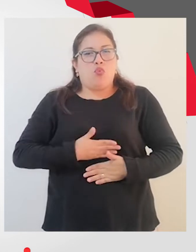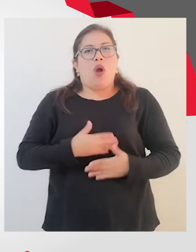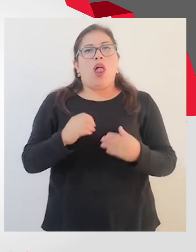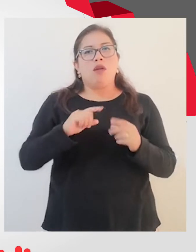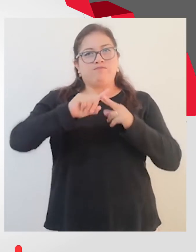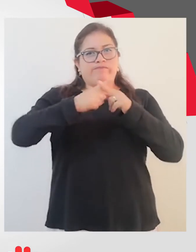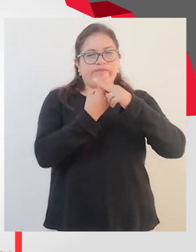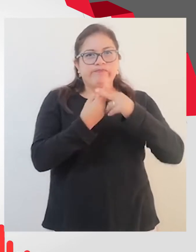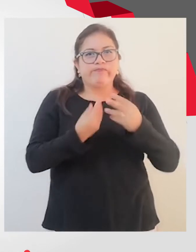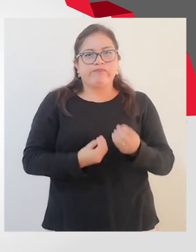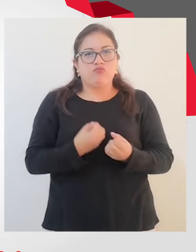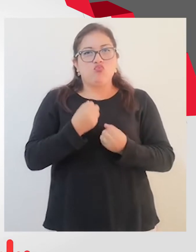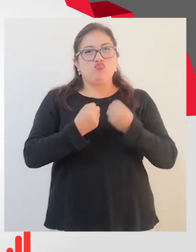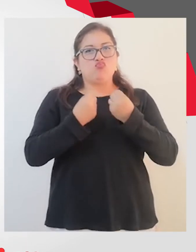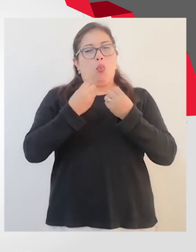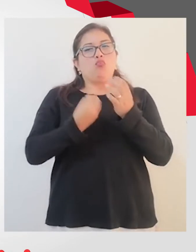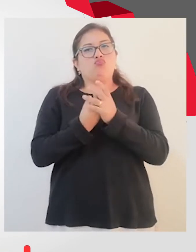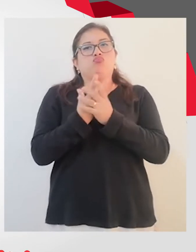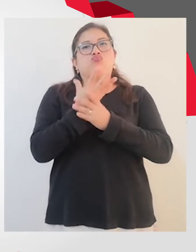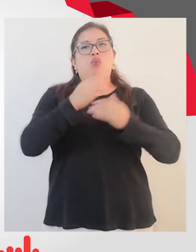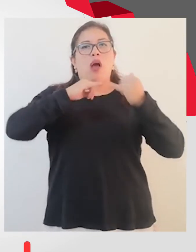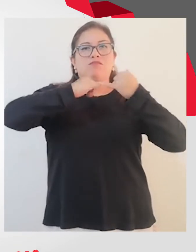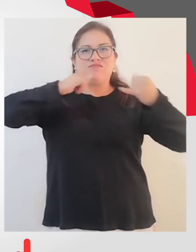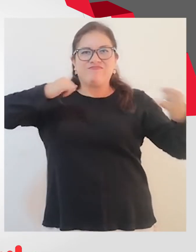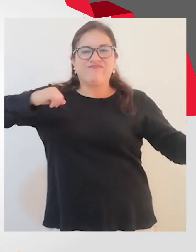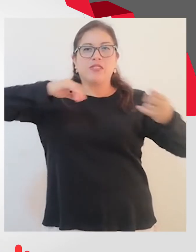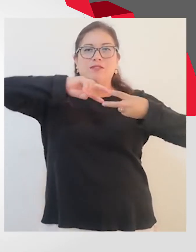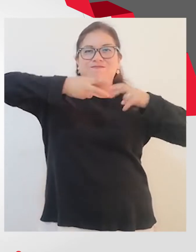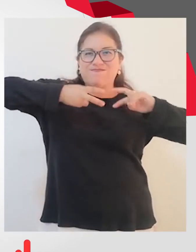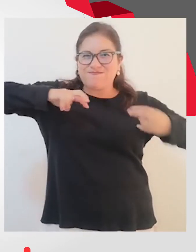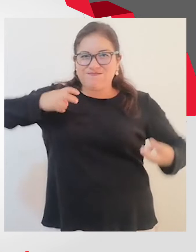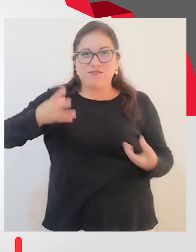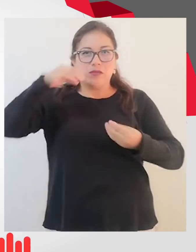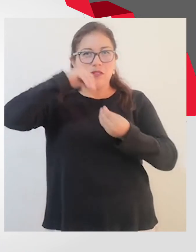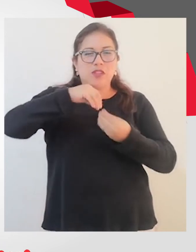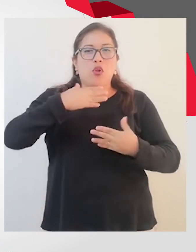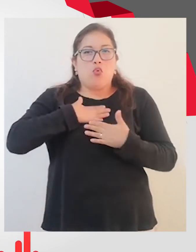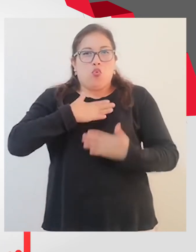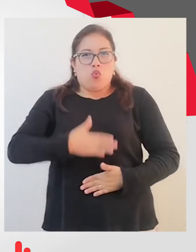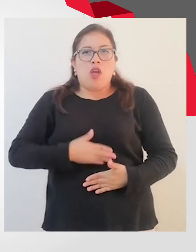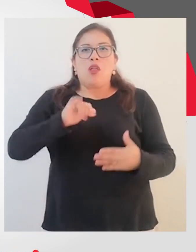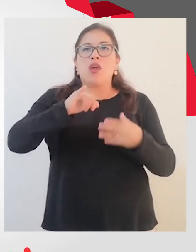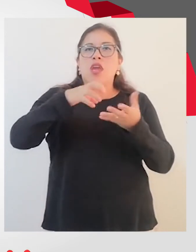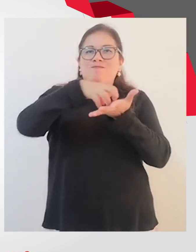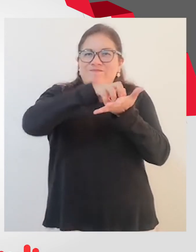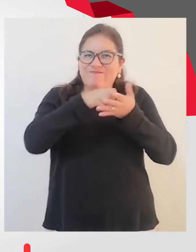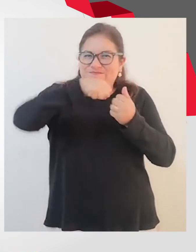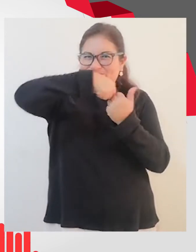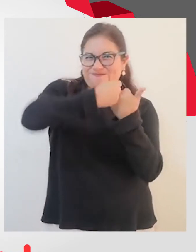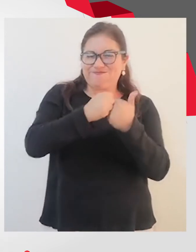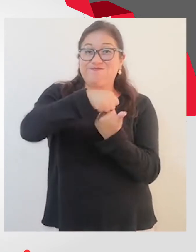importante utilizada para producir piel, tendones, ligamentos y vasos sanguíneos como es el colágeno.